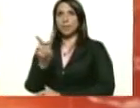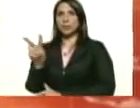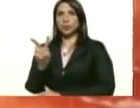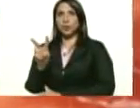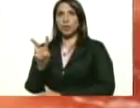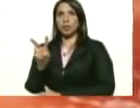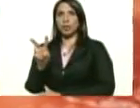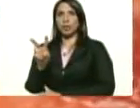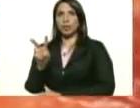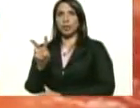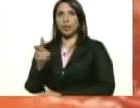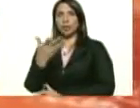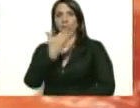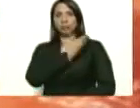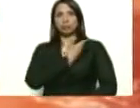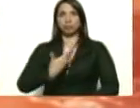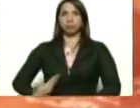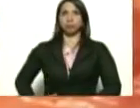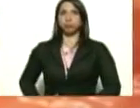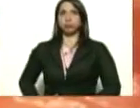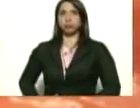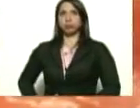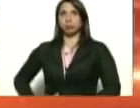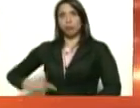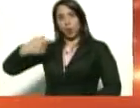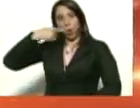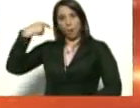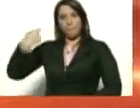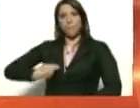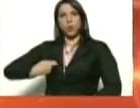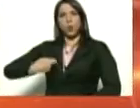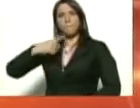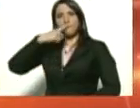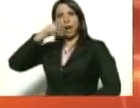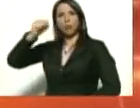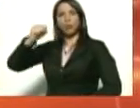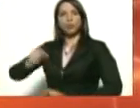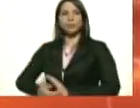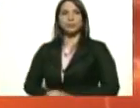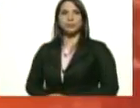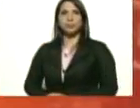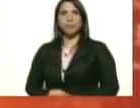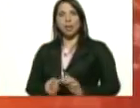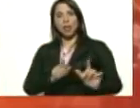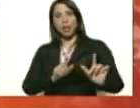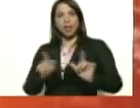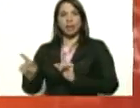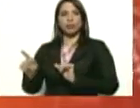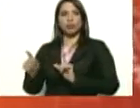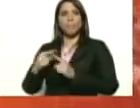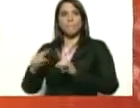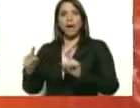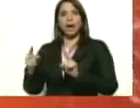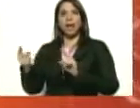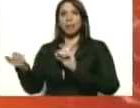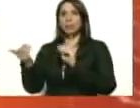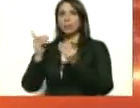presidido por don Nicolás Maduro Moros, está listo para dialogar,